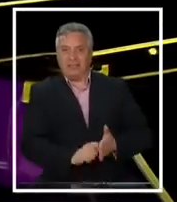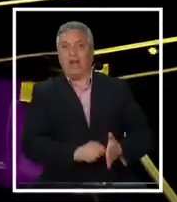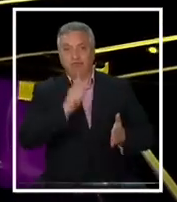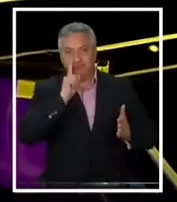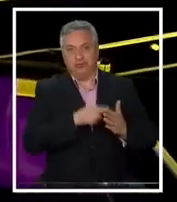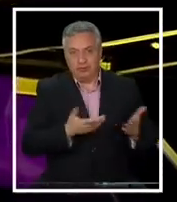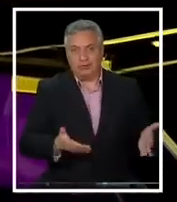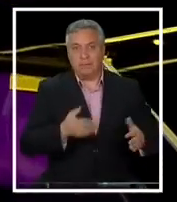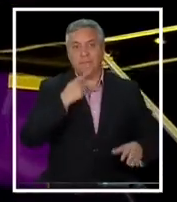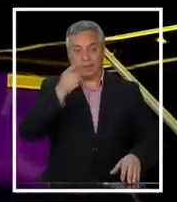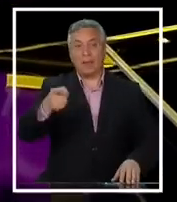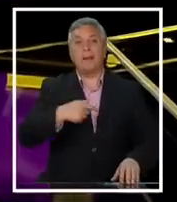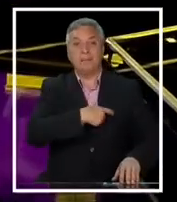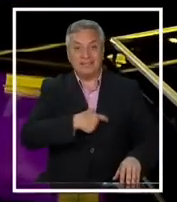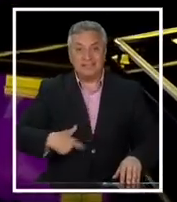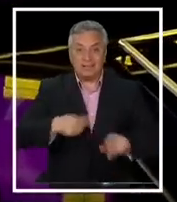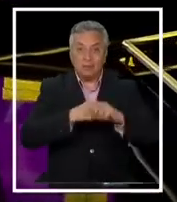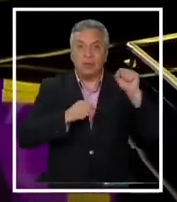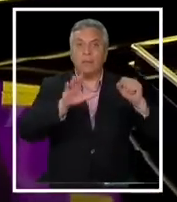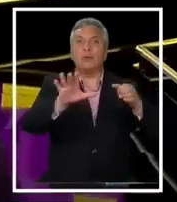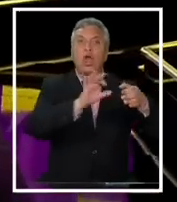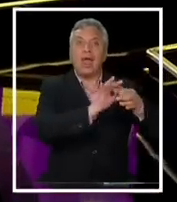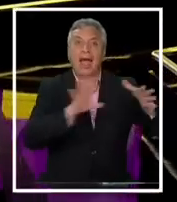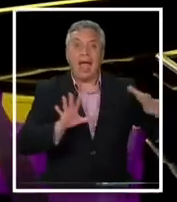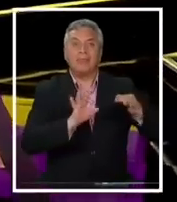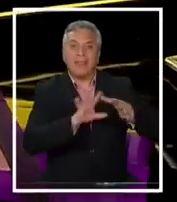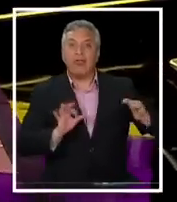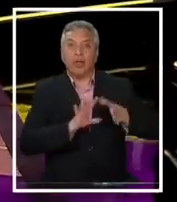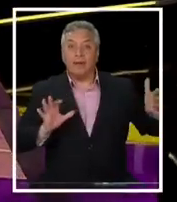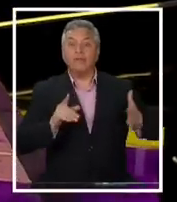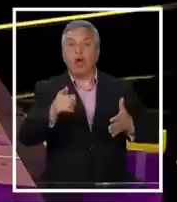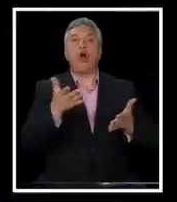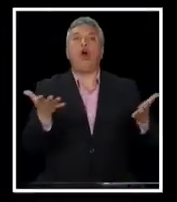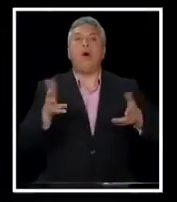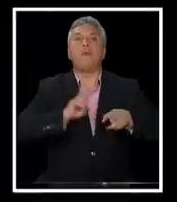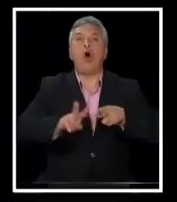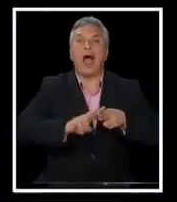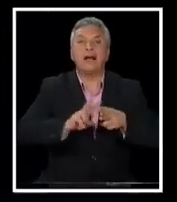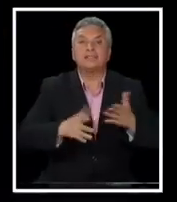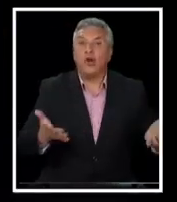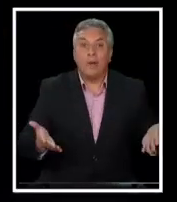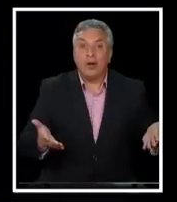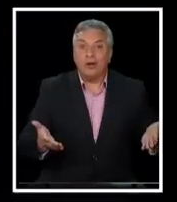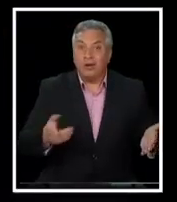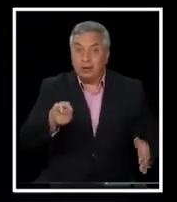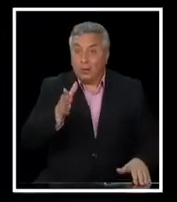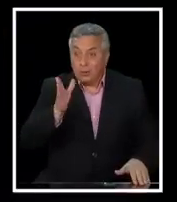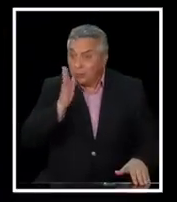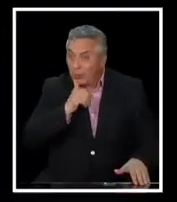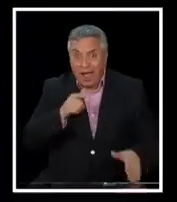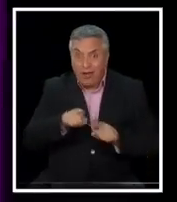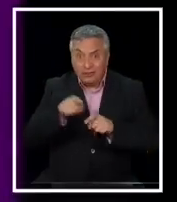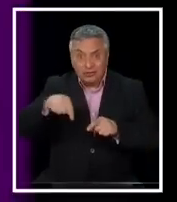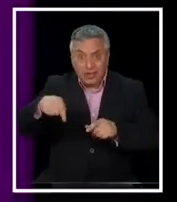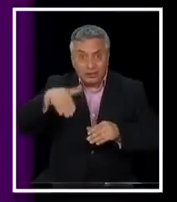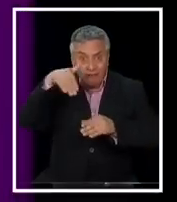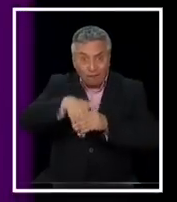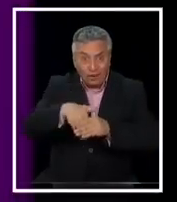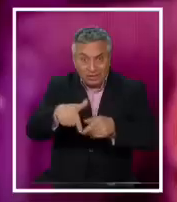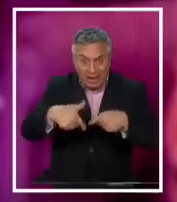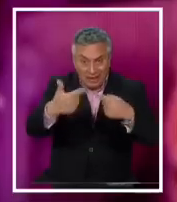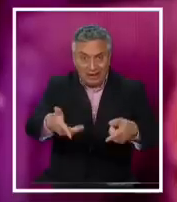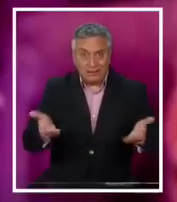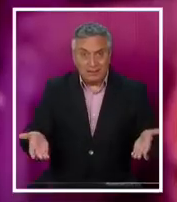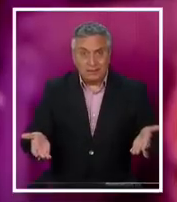como lo dijo el presidente... ¿Y si se sacan los candados? ¿Cómo lo haces? No hay ya convención, tenemos que votar este texto. ¿De